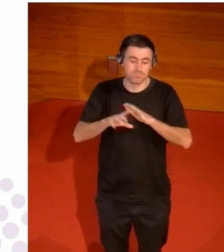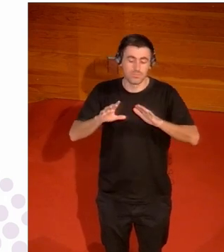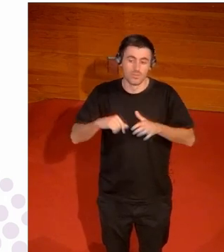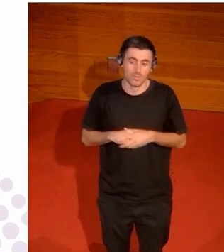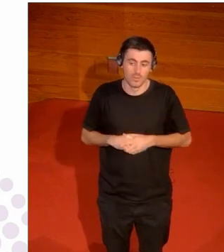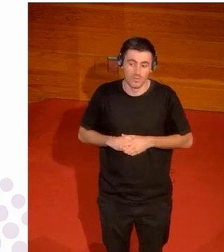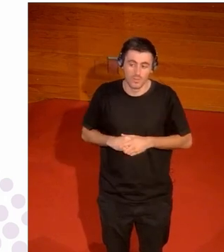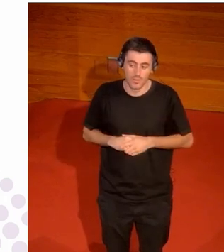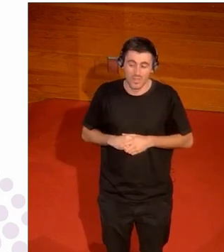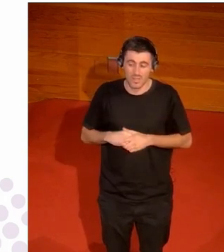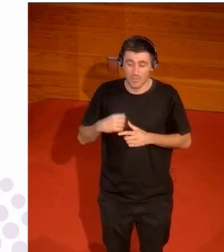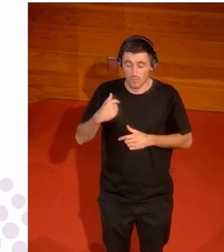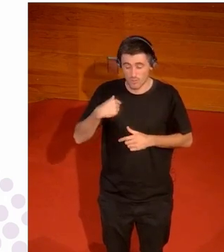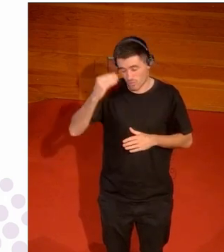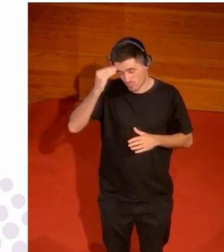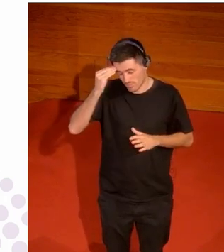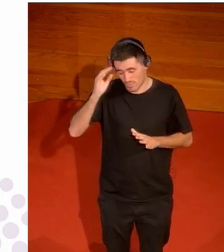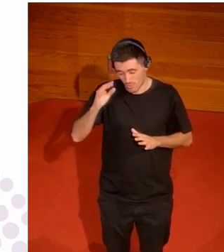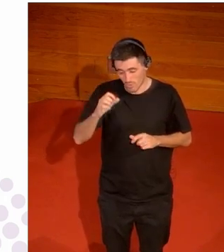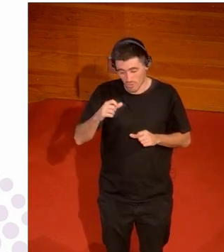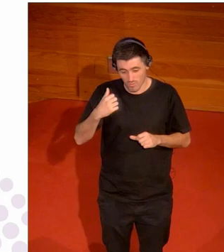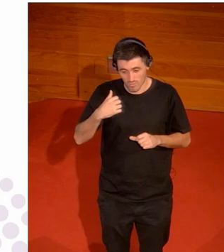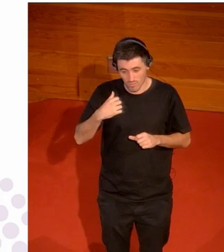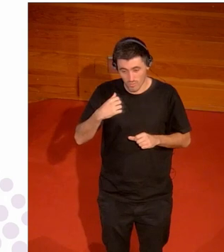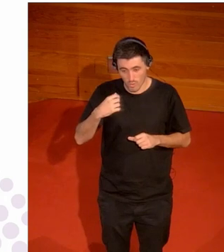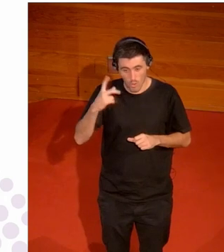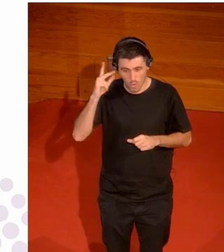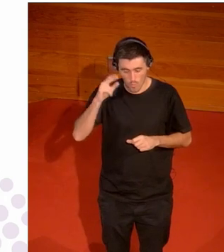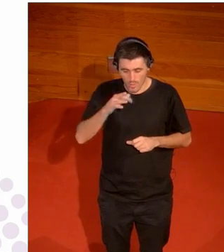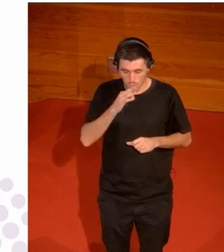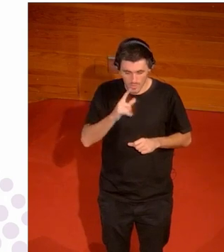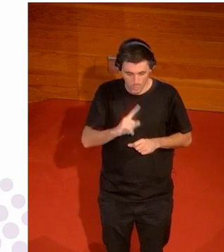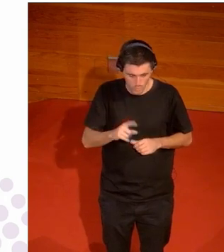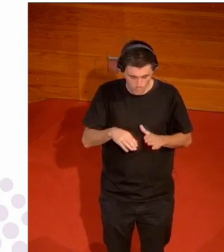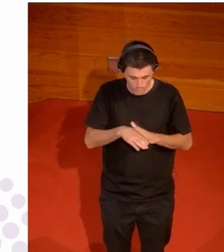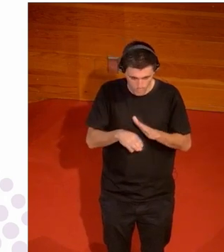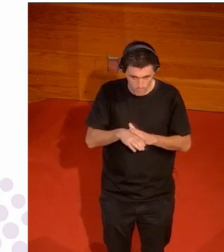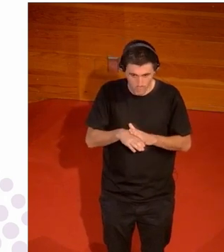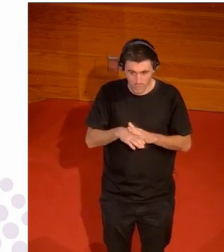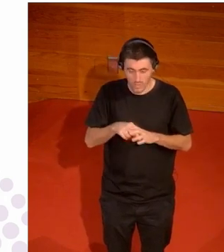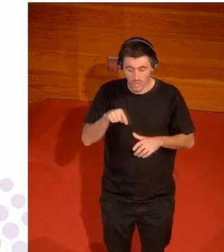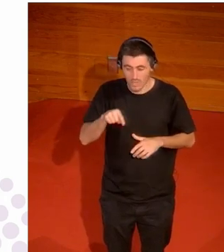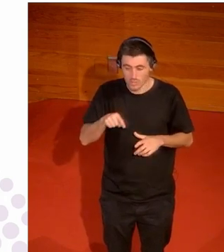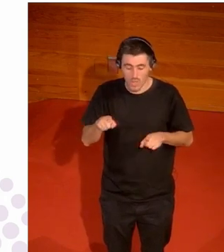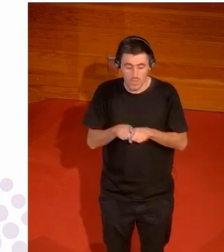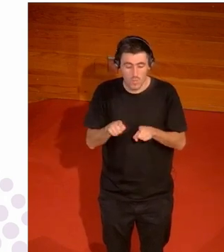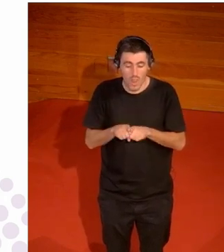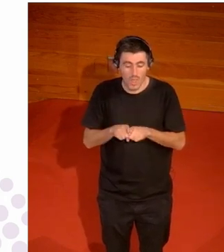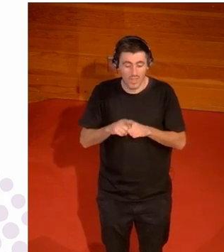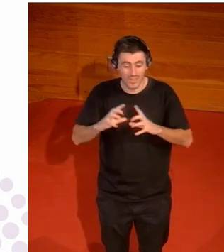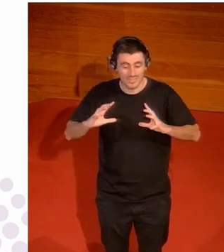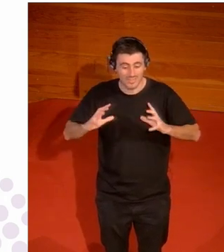que durante tantos años que he estado y sigo aunque esté jubilada sigo esto ha sido como empujar un tractor cuesta arriba